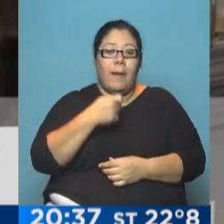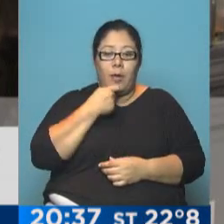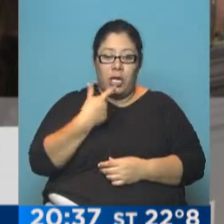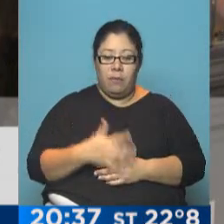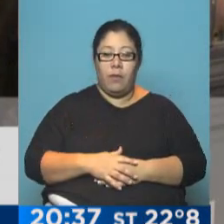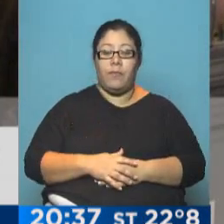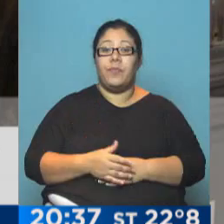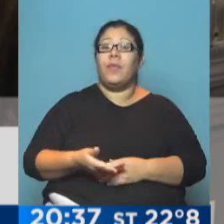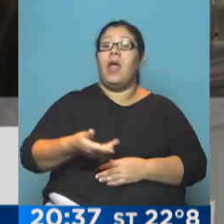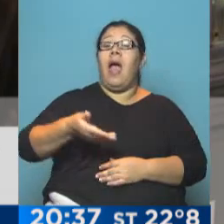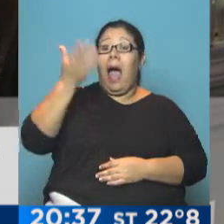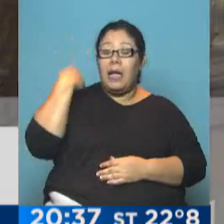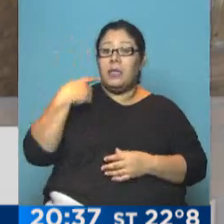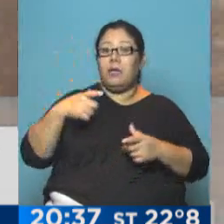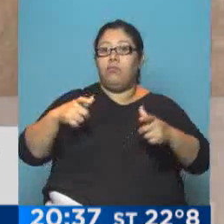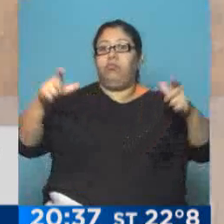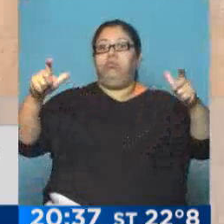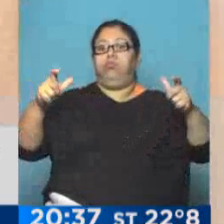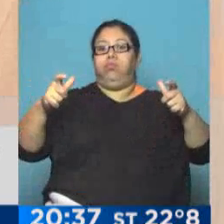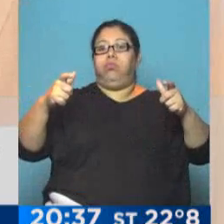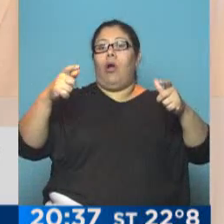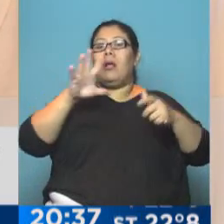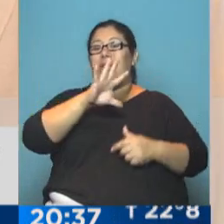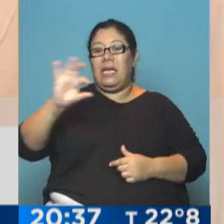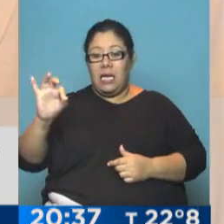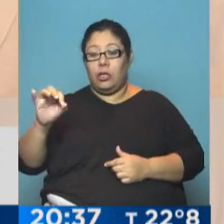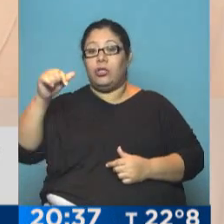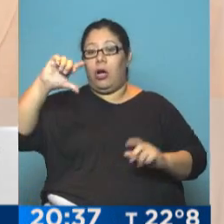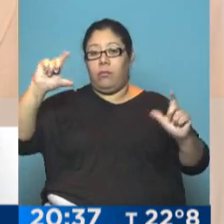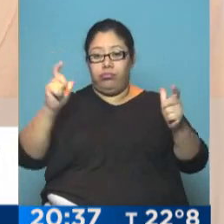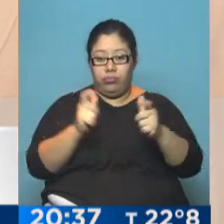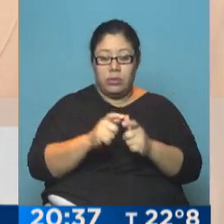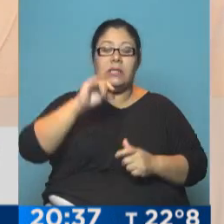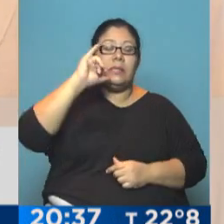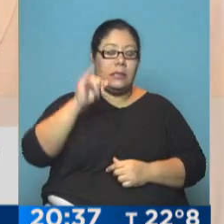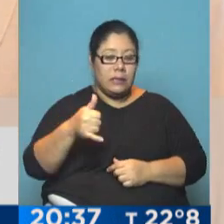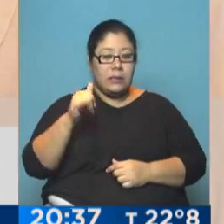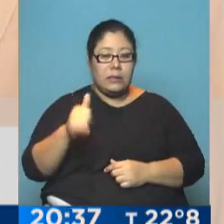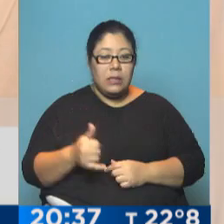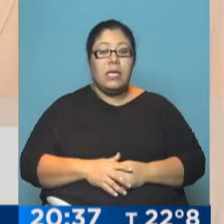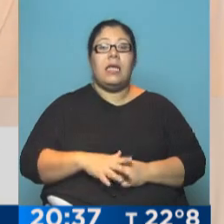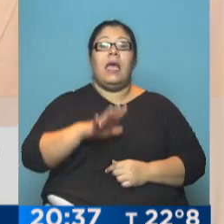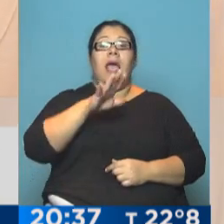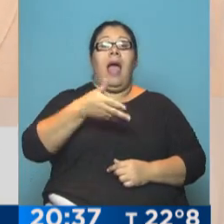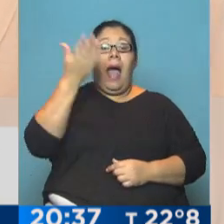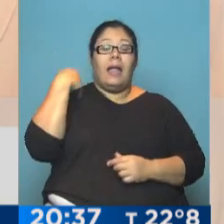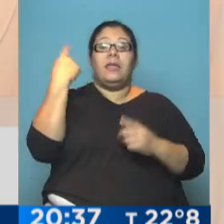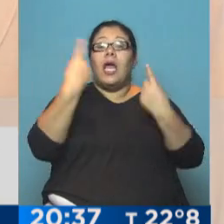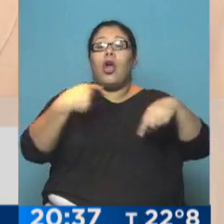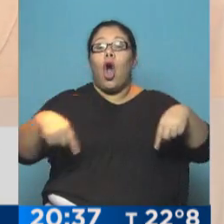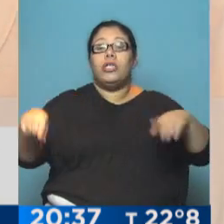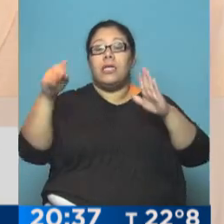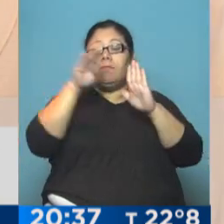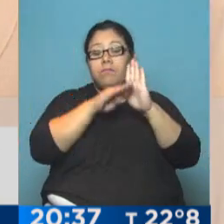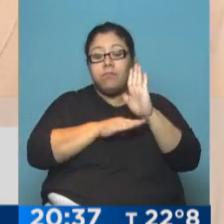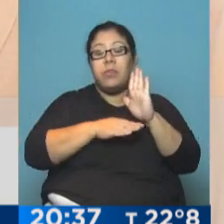respecto a la anterior, ¿no? La anterior canasta. Sí, de 500 y pico a 317 hay una caída importante, pero no son los productos